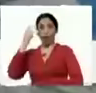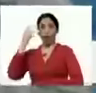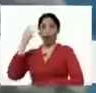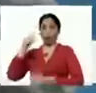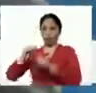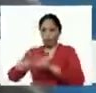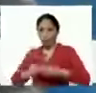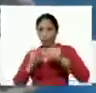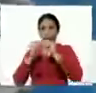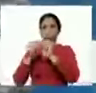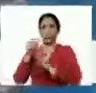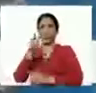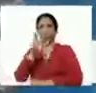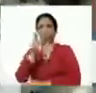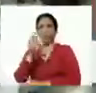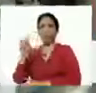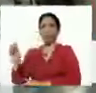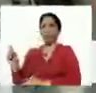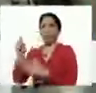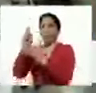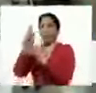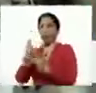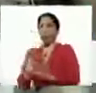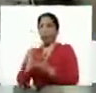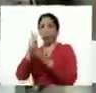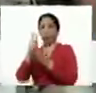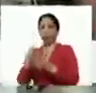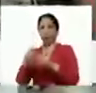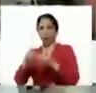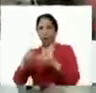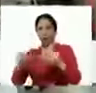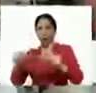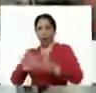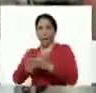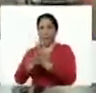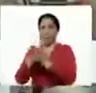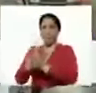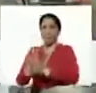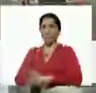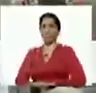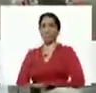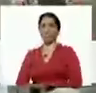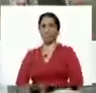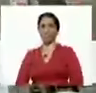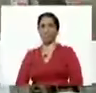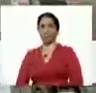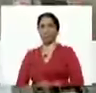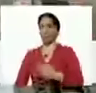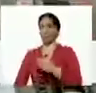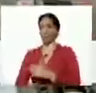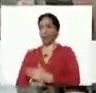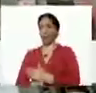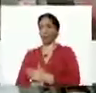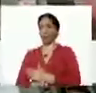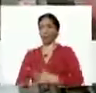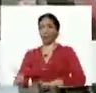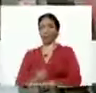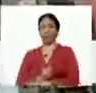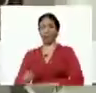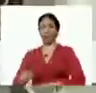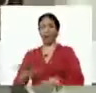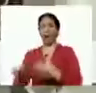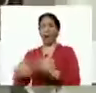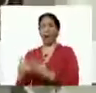300 toneladas de harina de maíz precocido, que va directo al budare